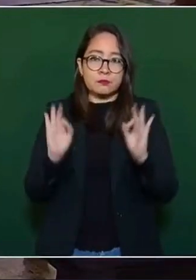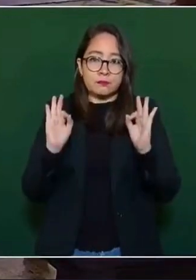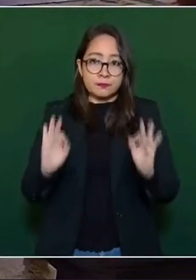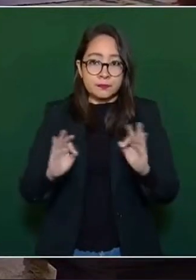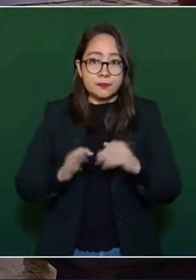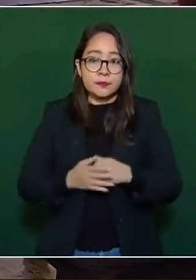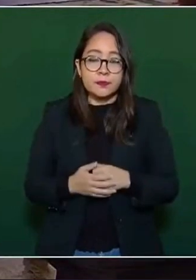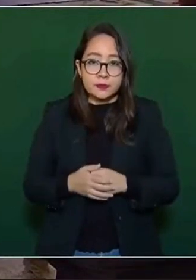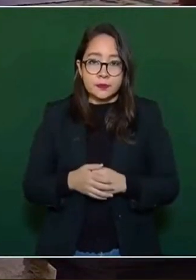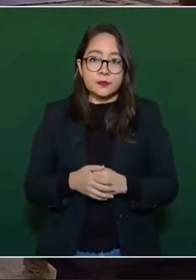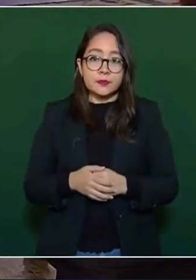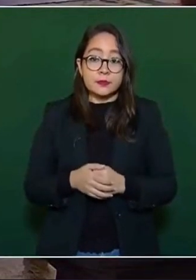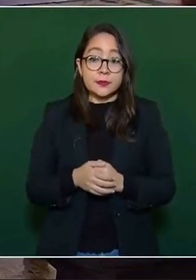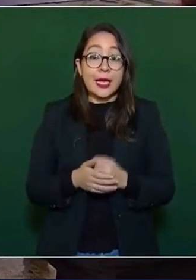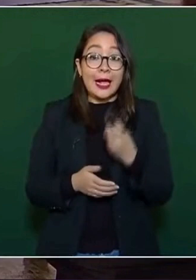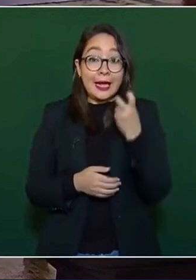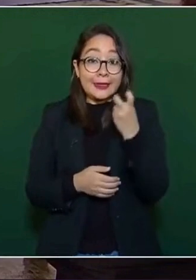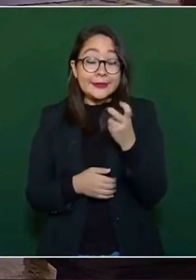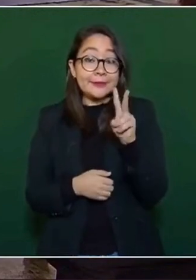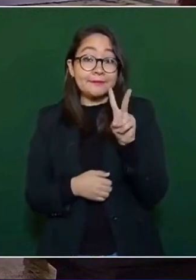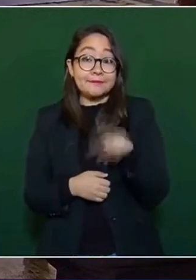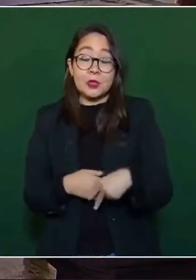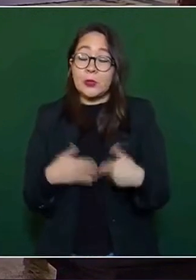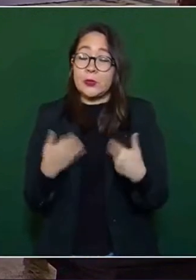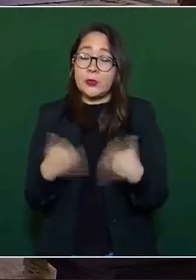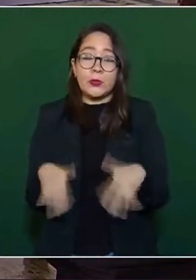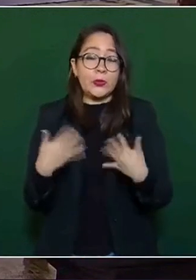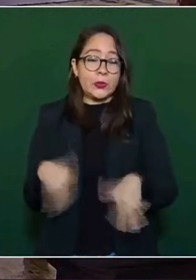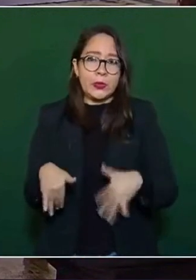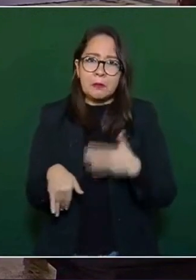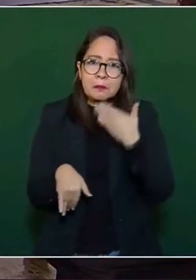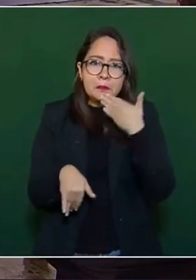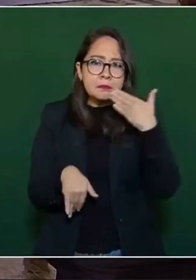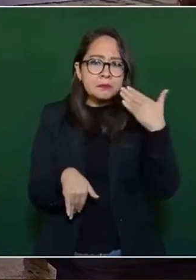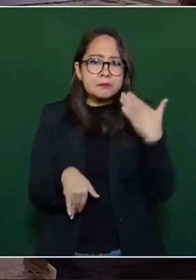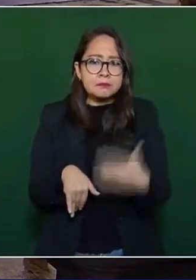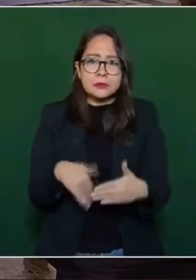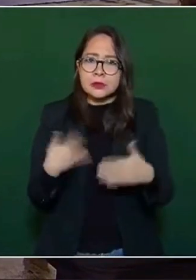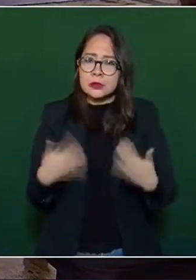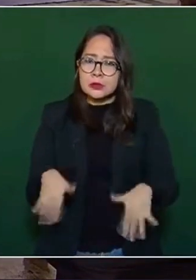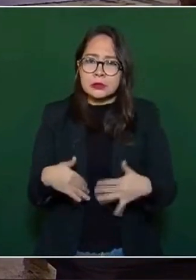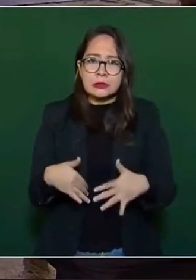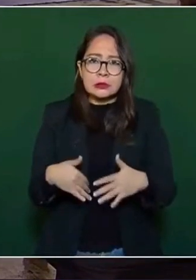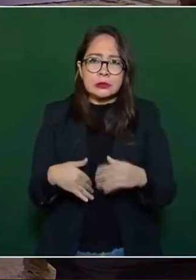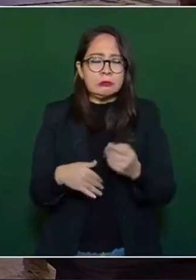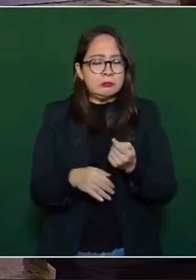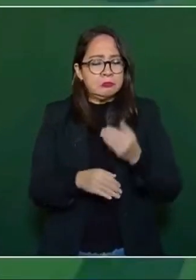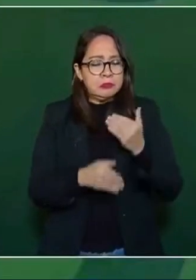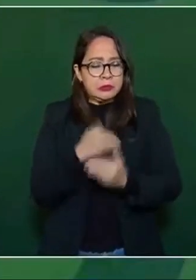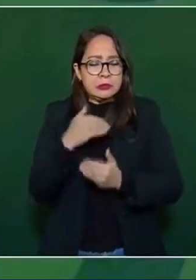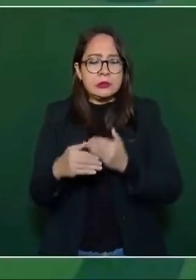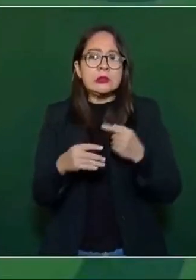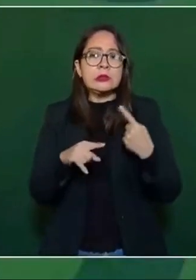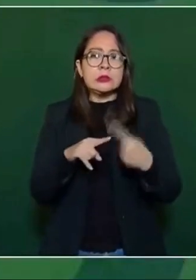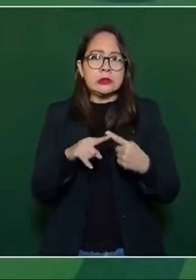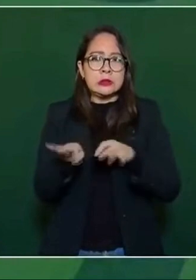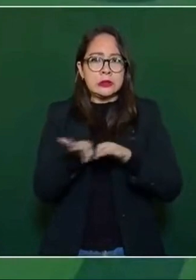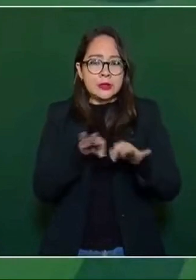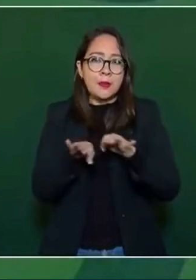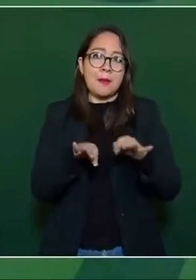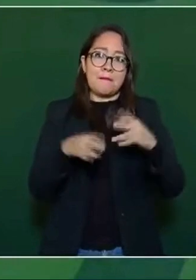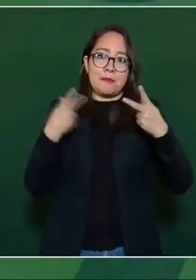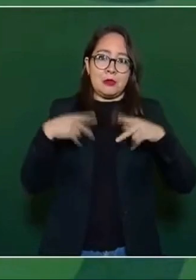es algo excepcional y se debe a los trabajadores electricistas.